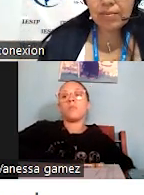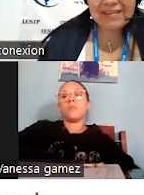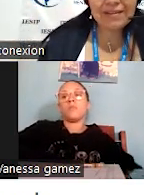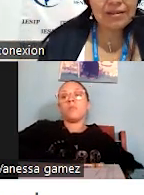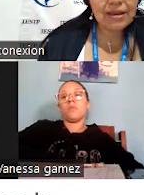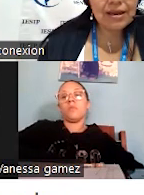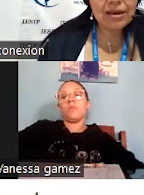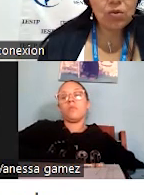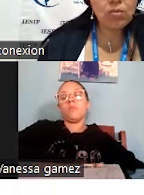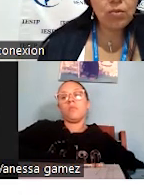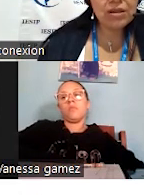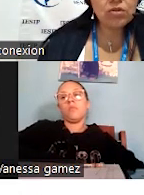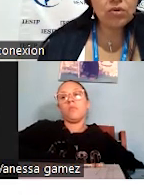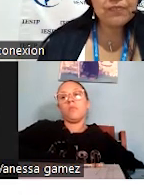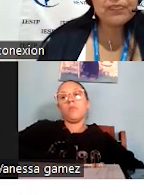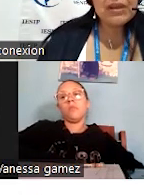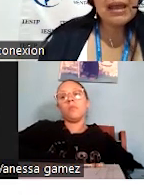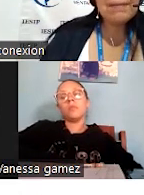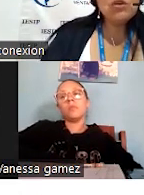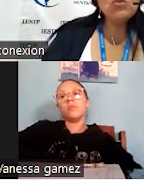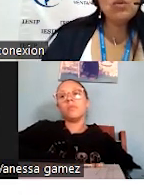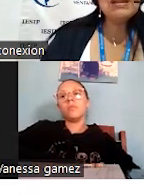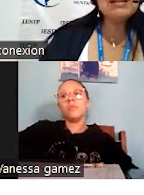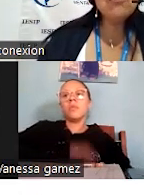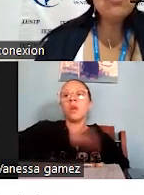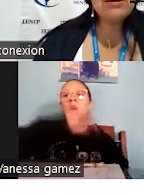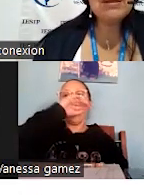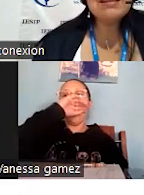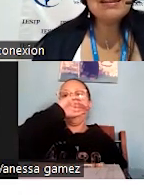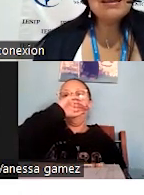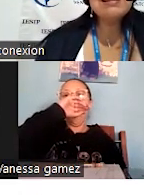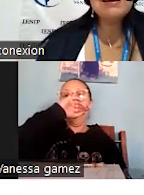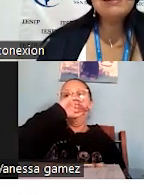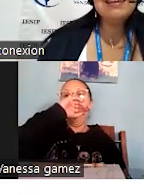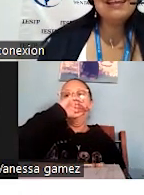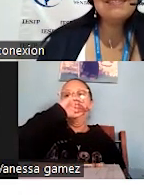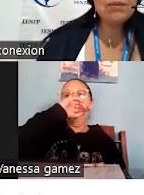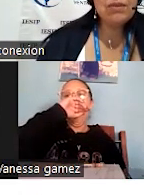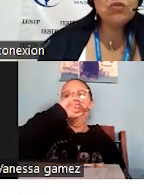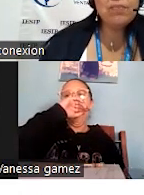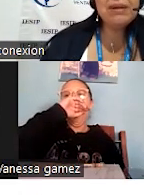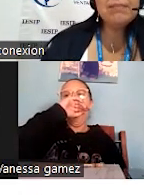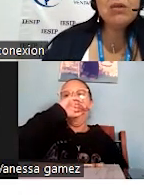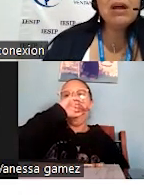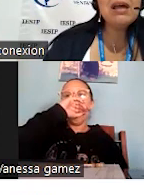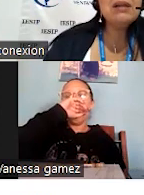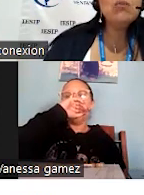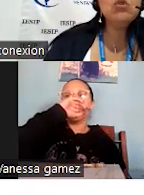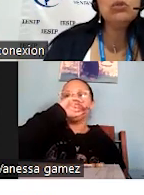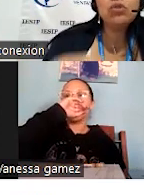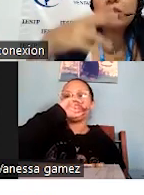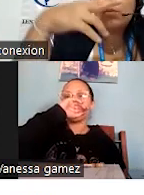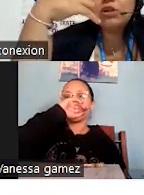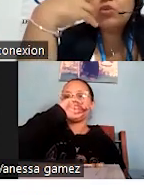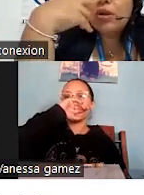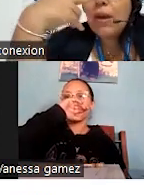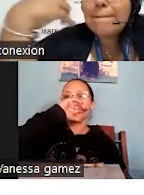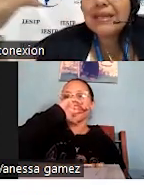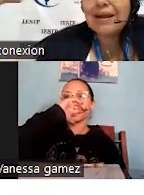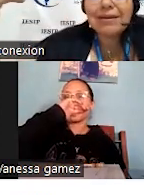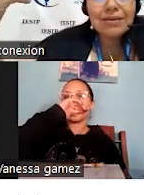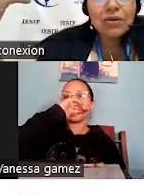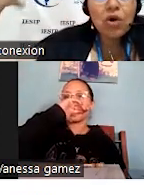puedan presentar en algún momento. Pero hay unos pilares fundamentales en la calidad del servicio. El primero es el monitoreo.